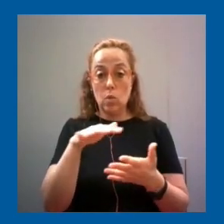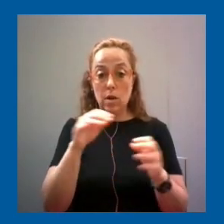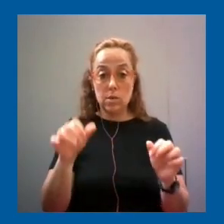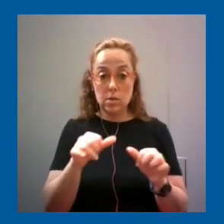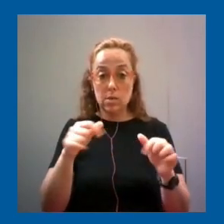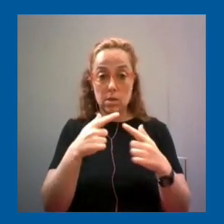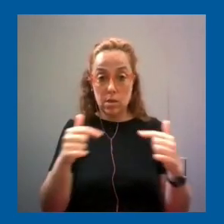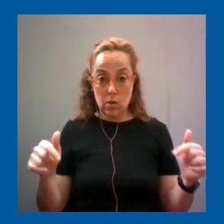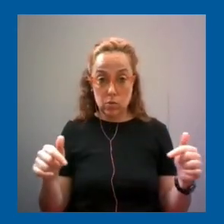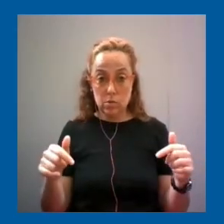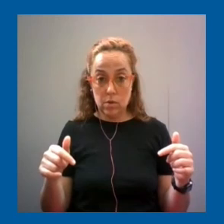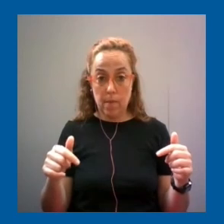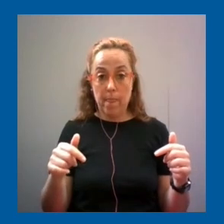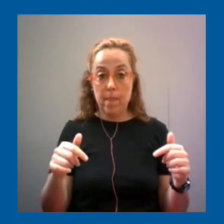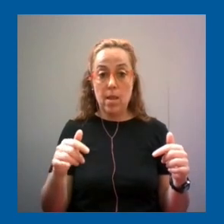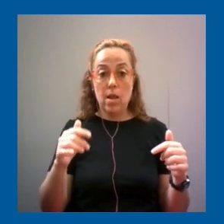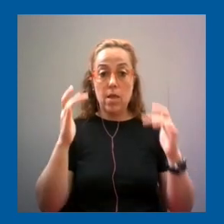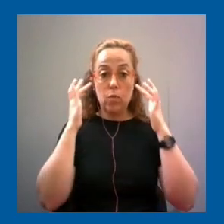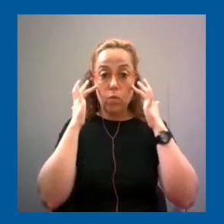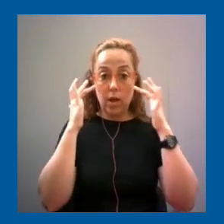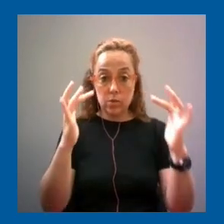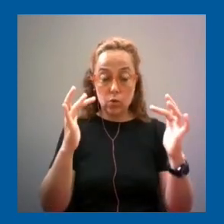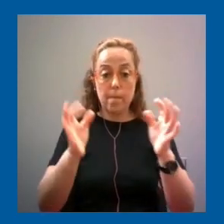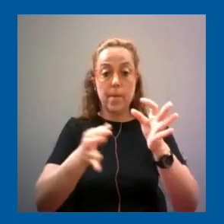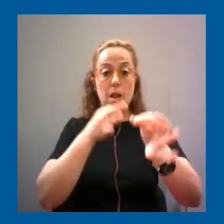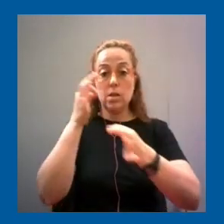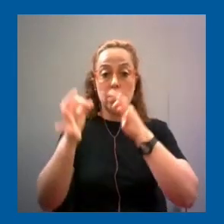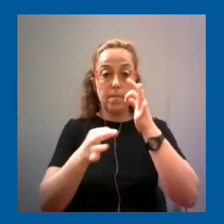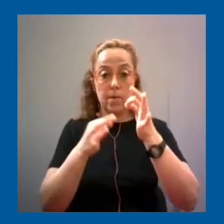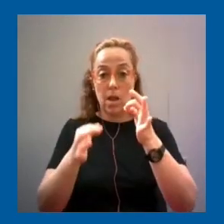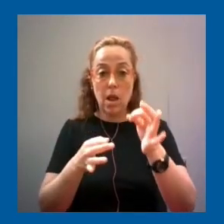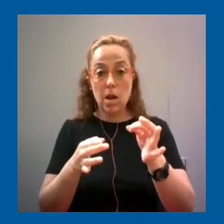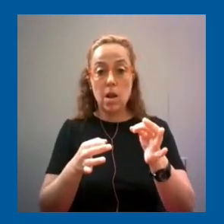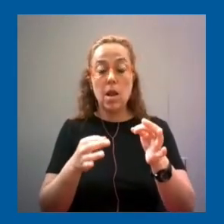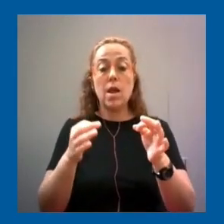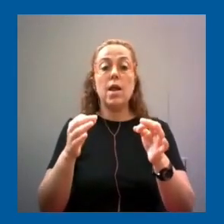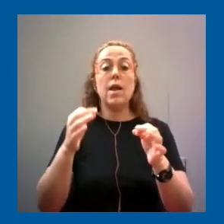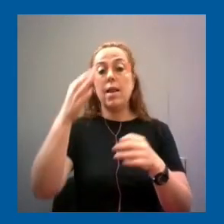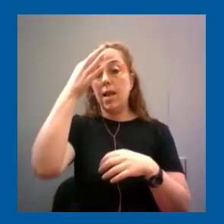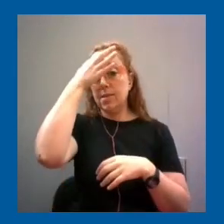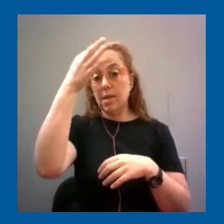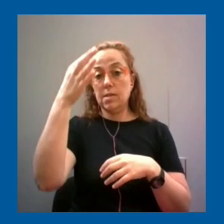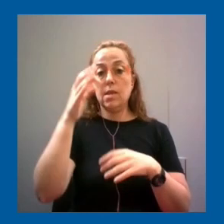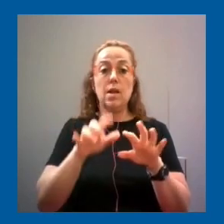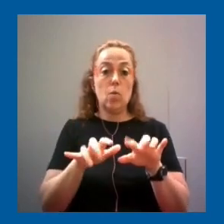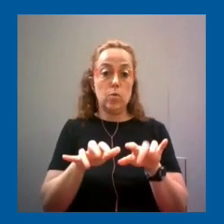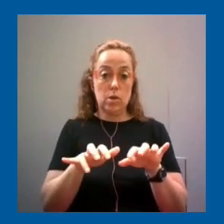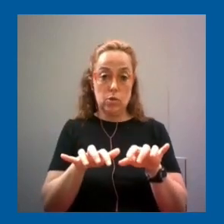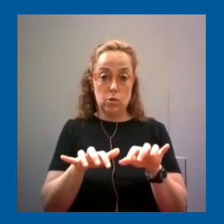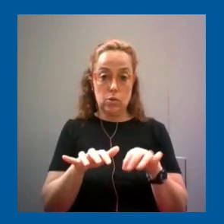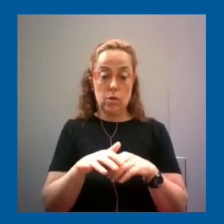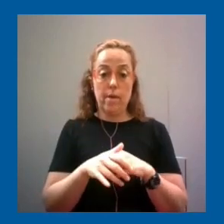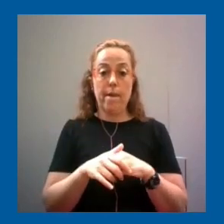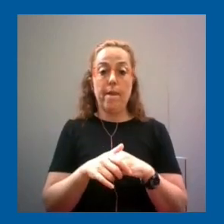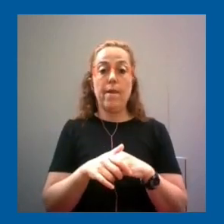a nivel educativo donde se trata de explicar cómo funcionan todas estas cosas es la ciencia de la computación. Entonces, en la ciencia de la